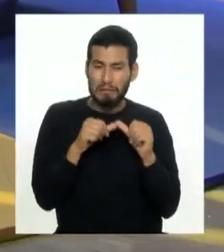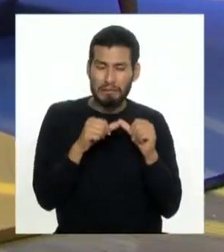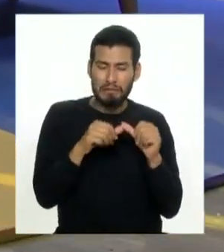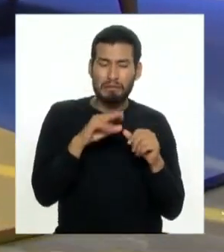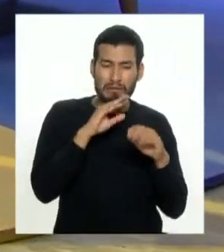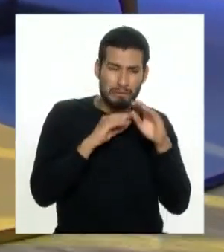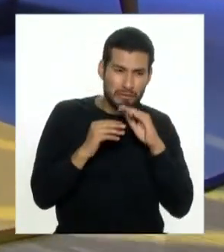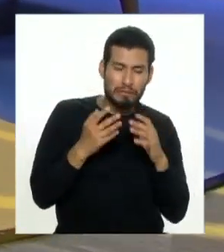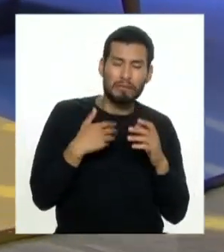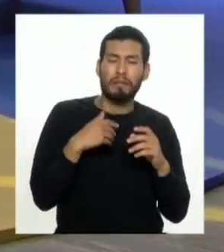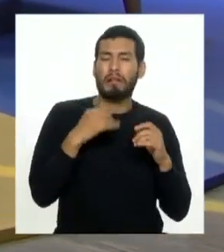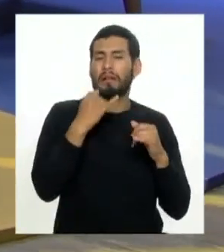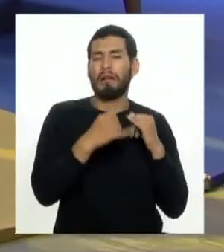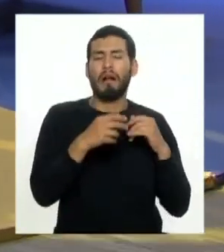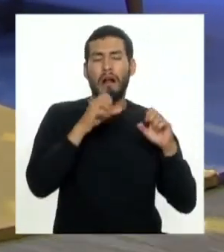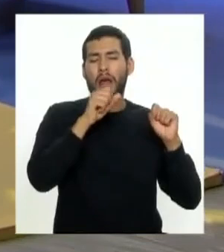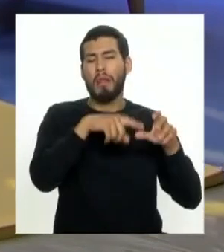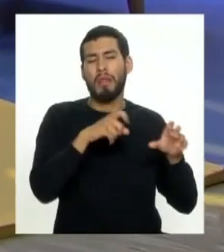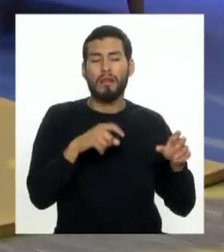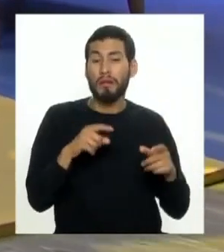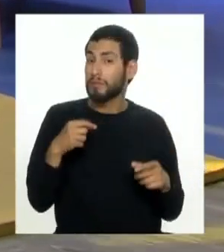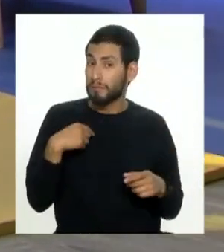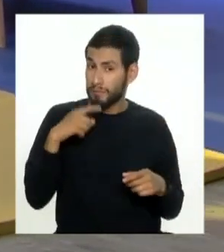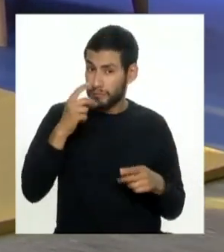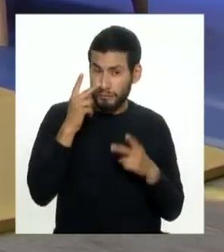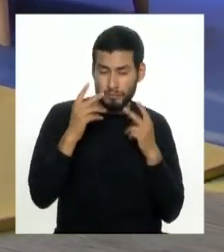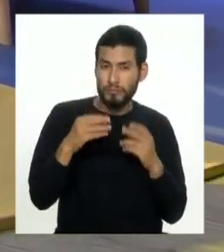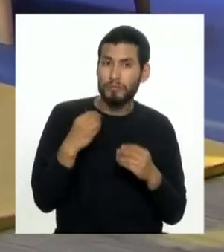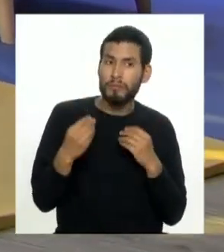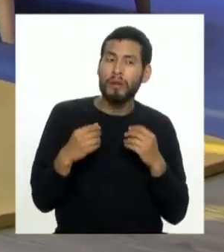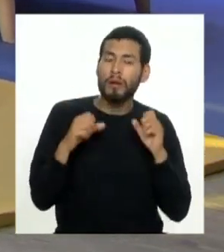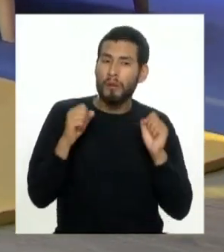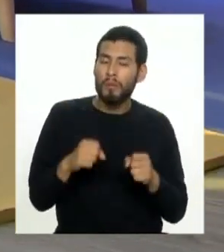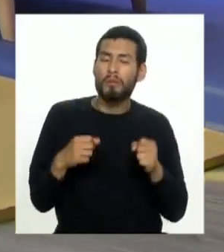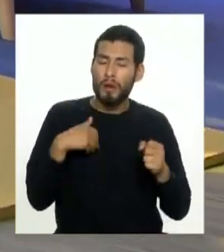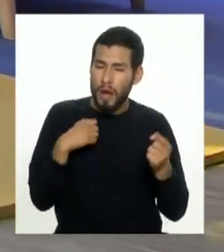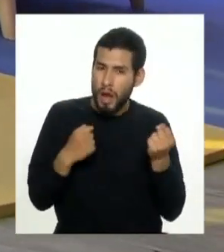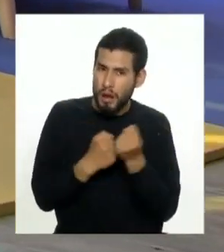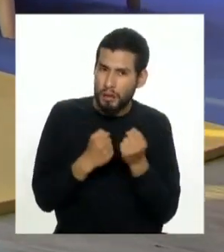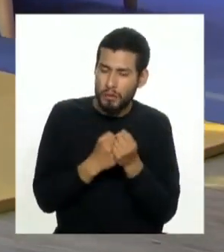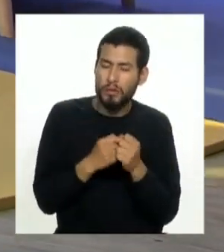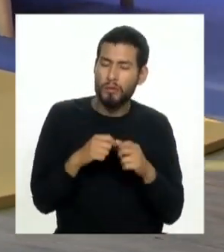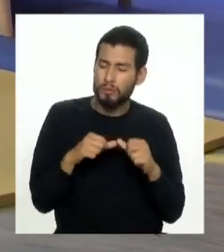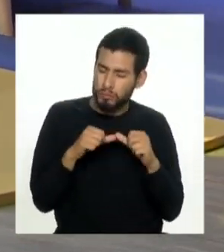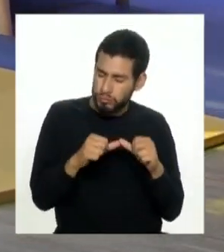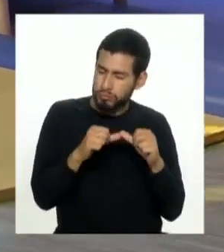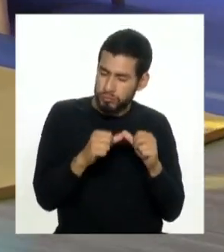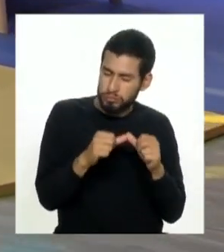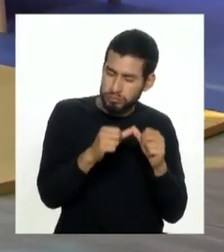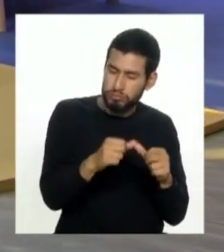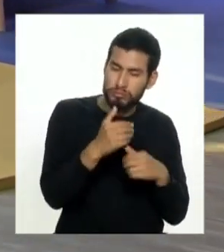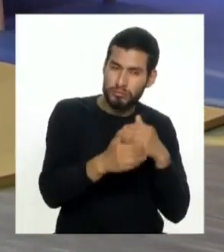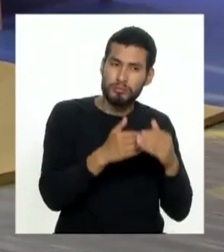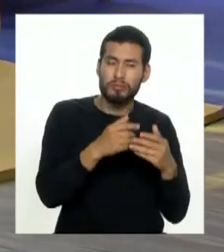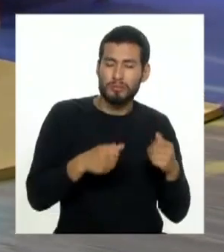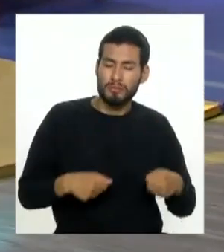de la culminación y es por eso que tenemos que ver cómo apoyar o cómo el hogar puede sostener estos gastos y ahí